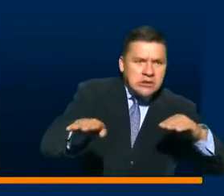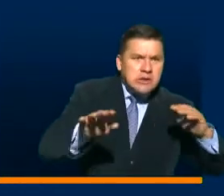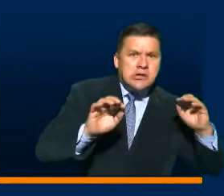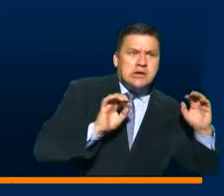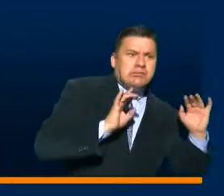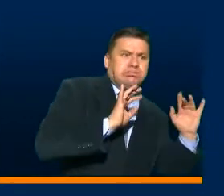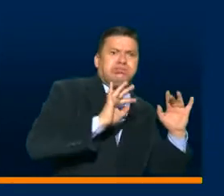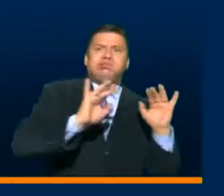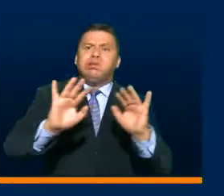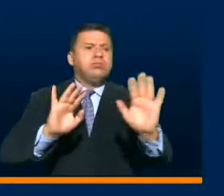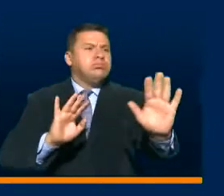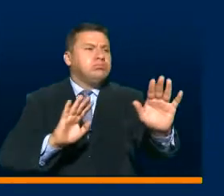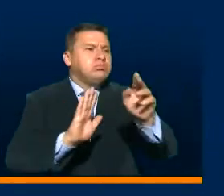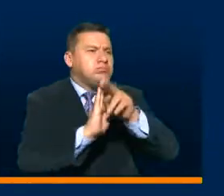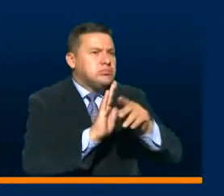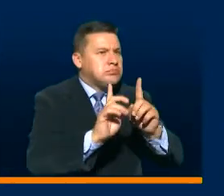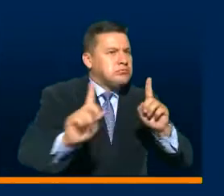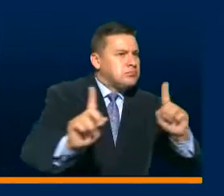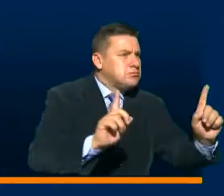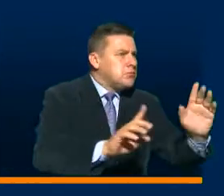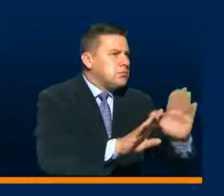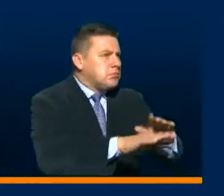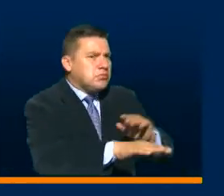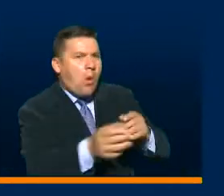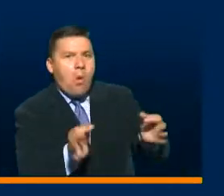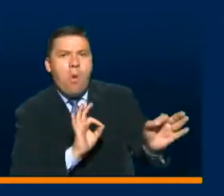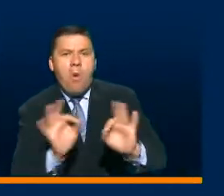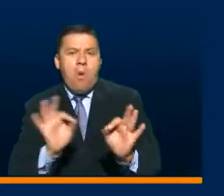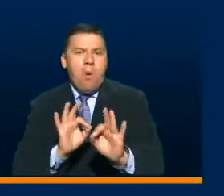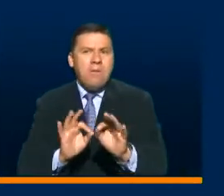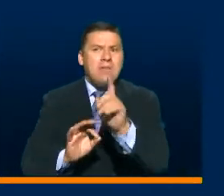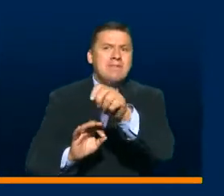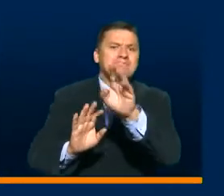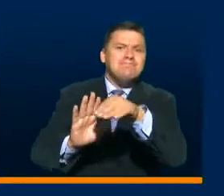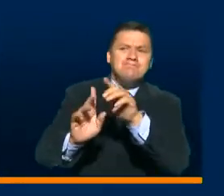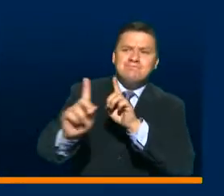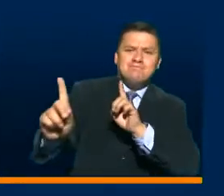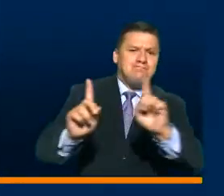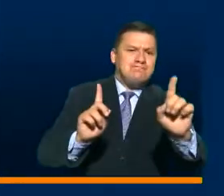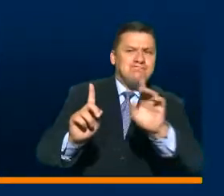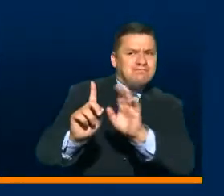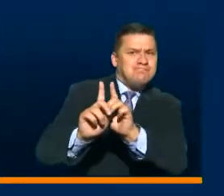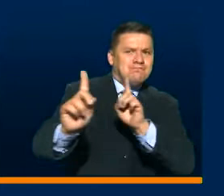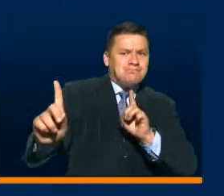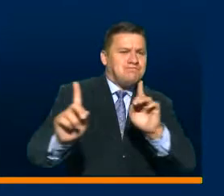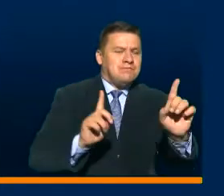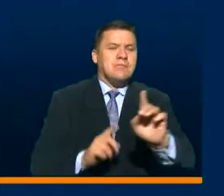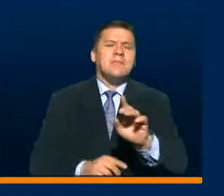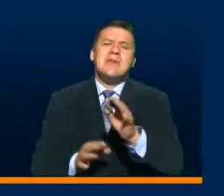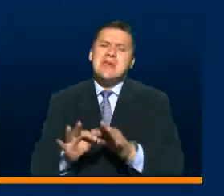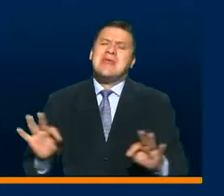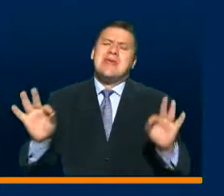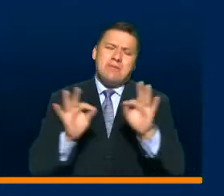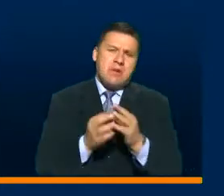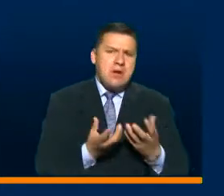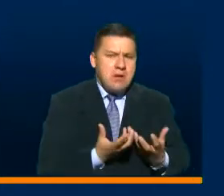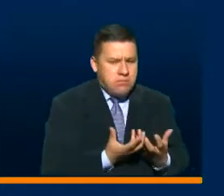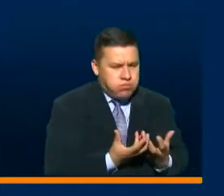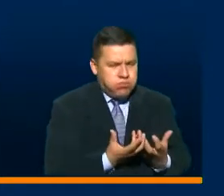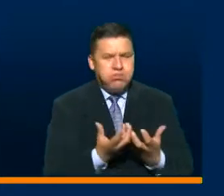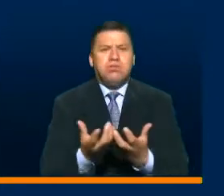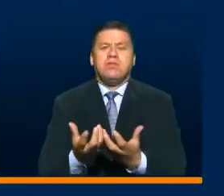afluencia y se acompaña a los usuarios para garantizar el distanciamiento. Por eso es importante el control de aglomeraciones.